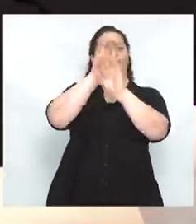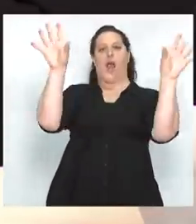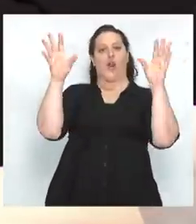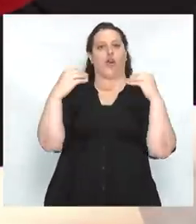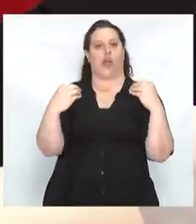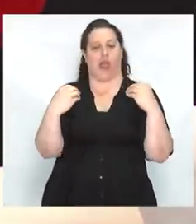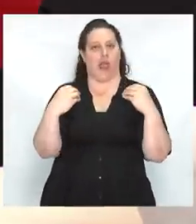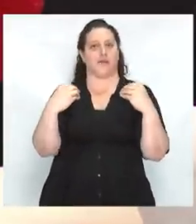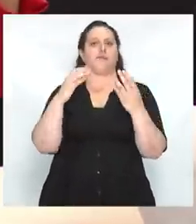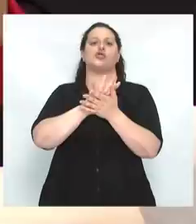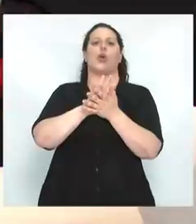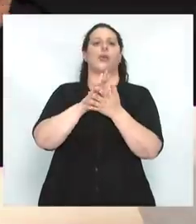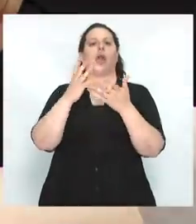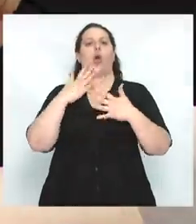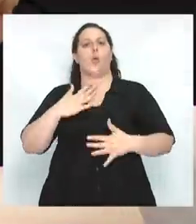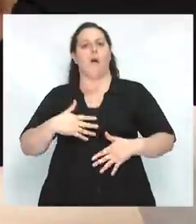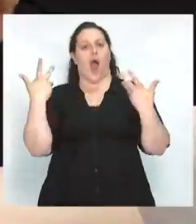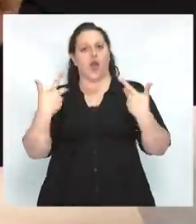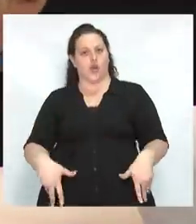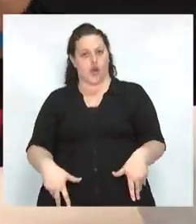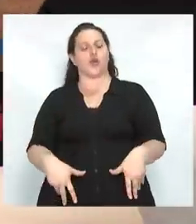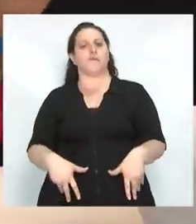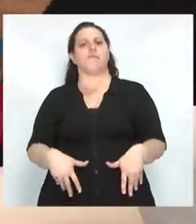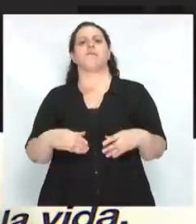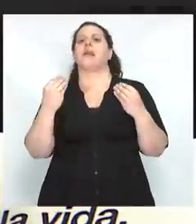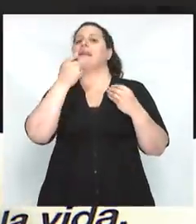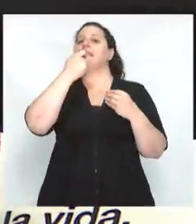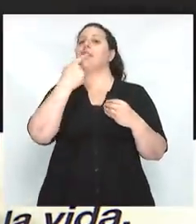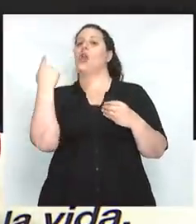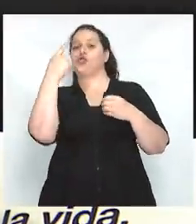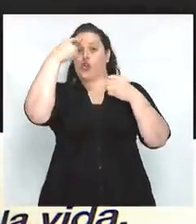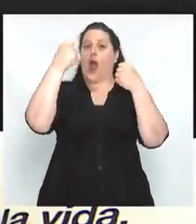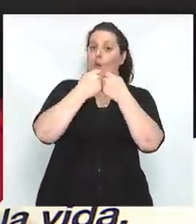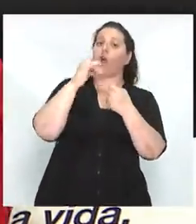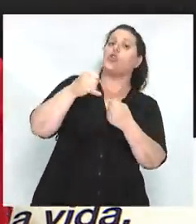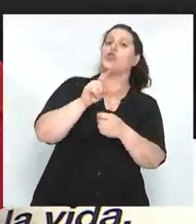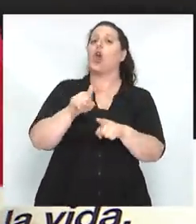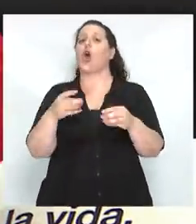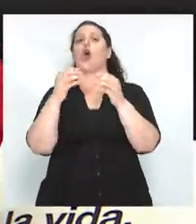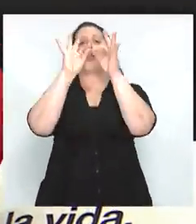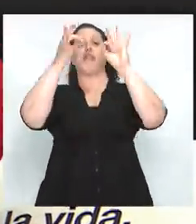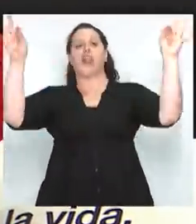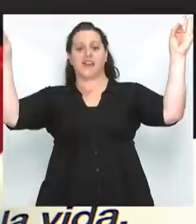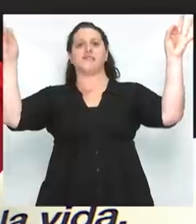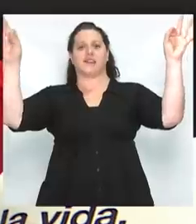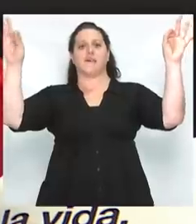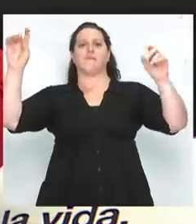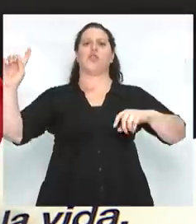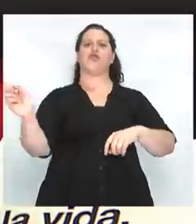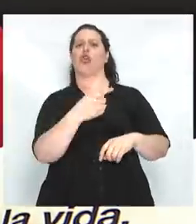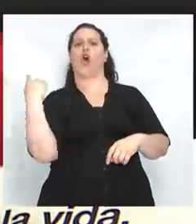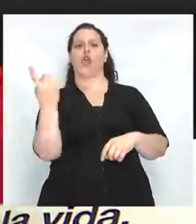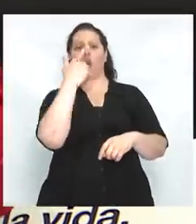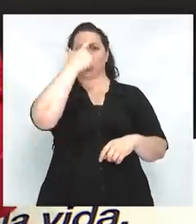ver con esto que os decía de la naturaleza humana. Y es si estamos de acuerdo o no con esta frase. Todos los seres